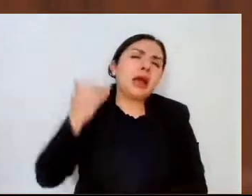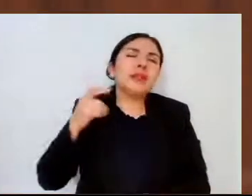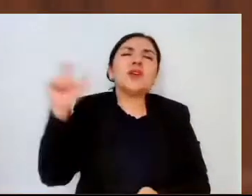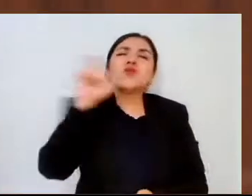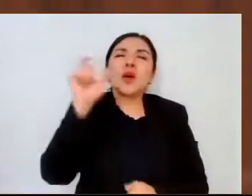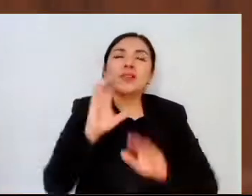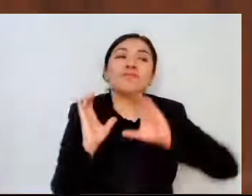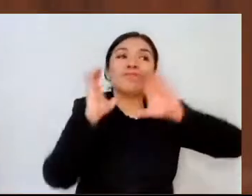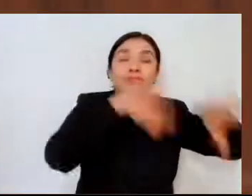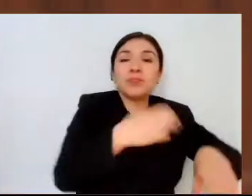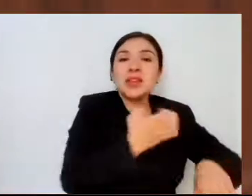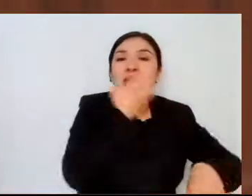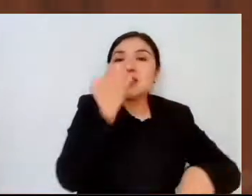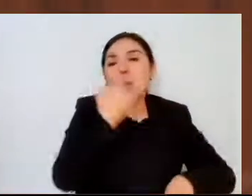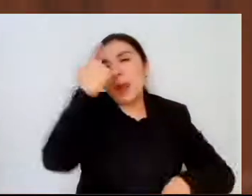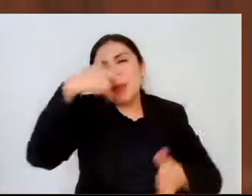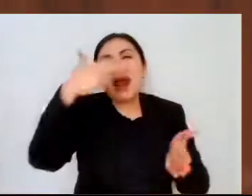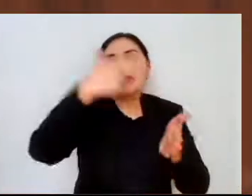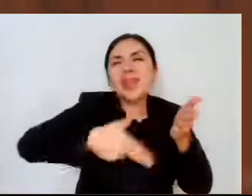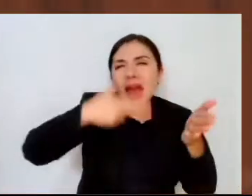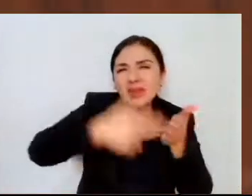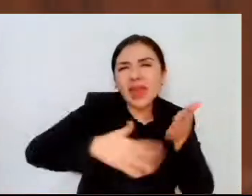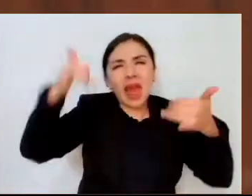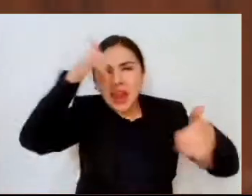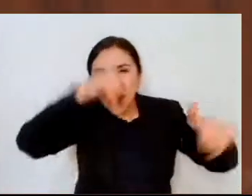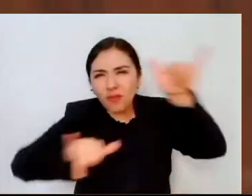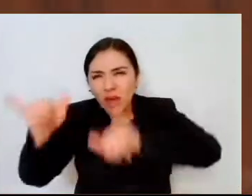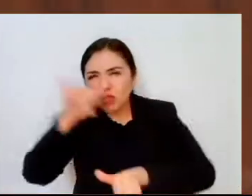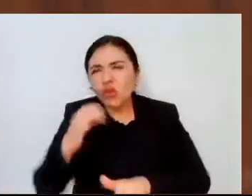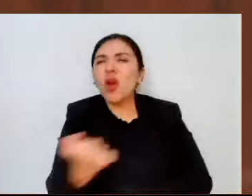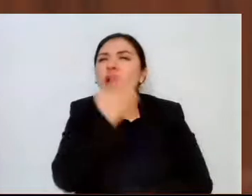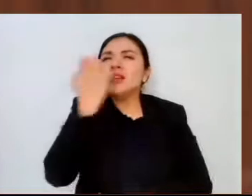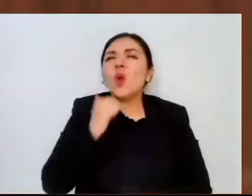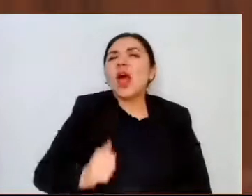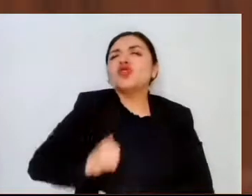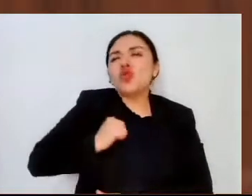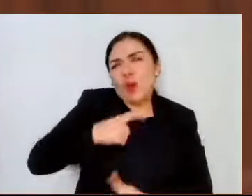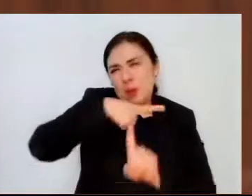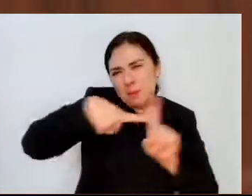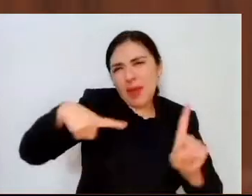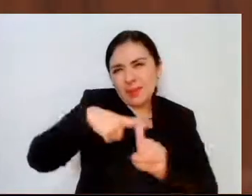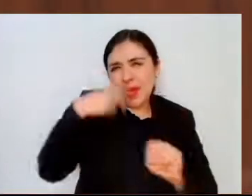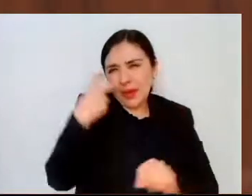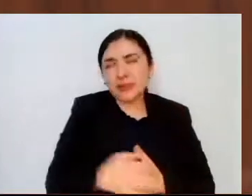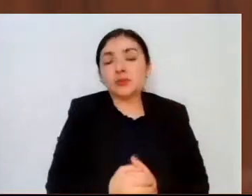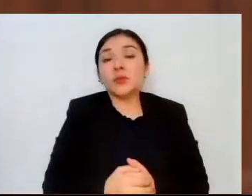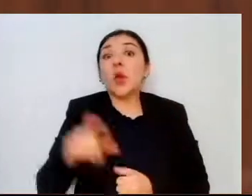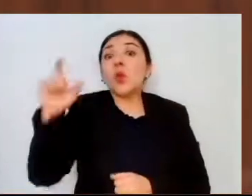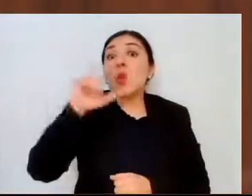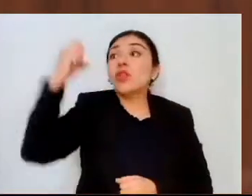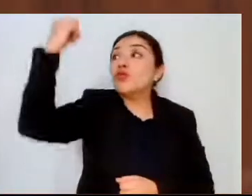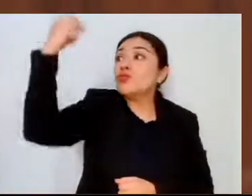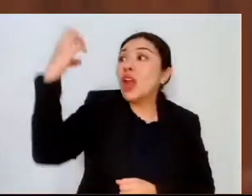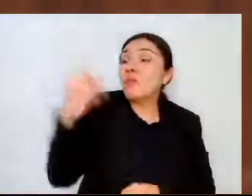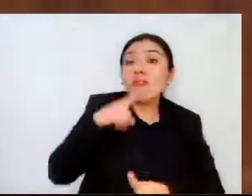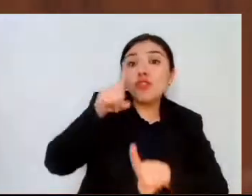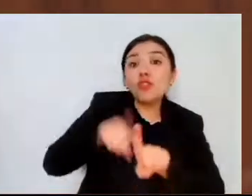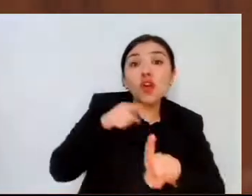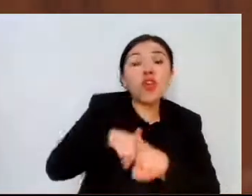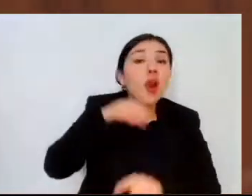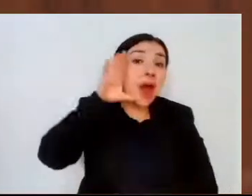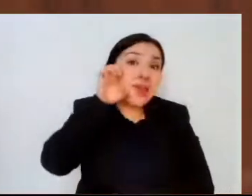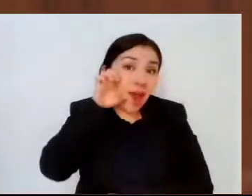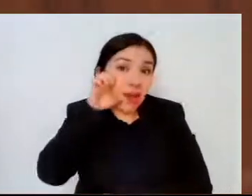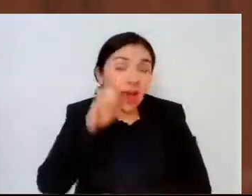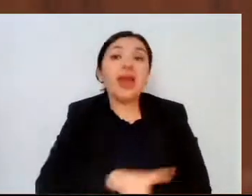presencial a talleres y laboratorios en educación media superior y superior, en semáforo naranja, así como